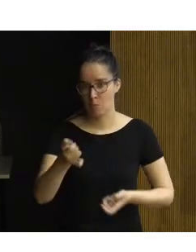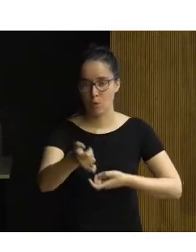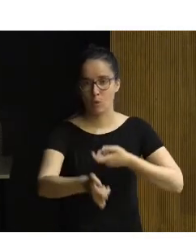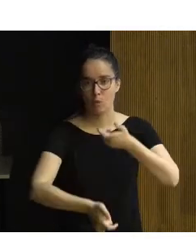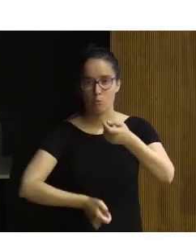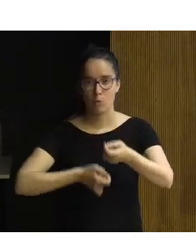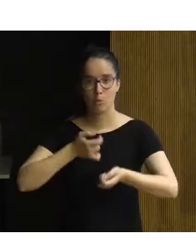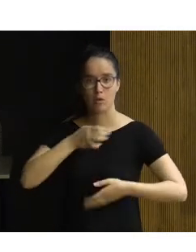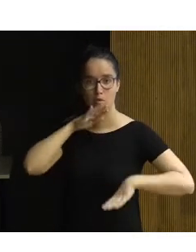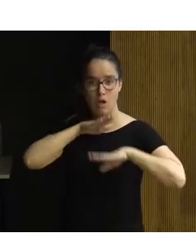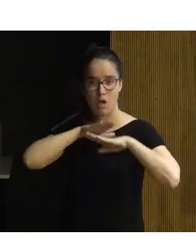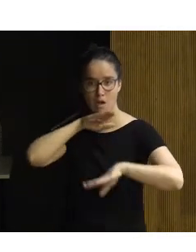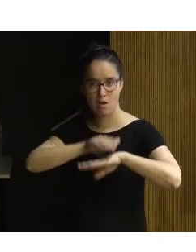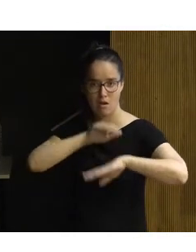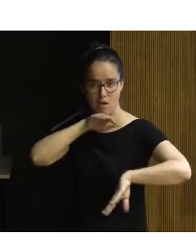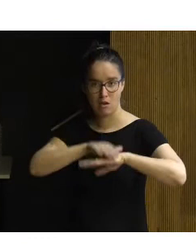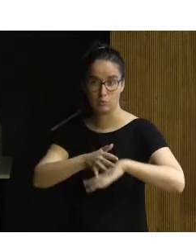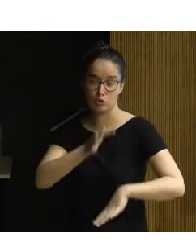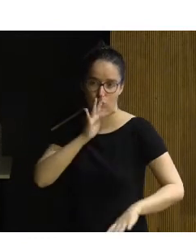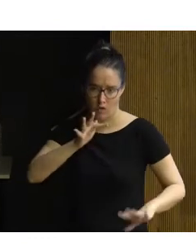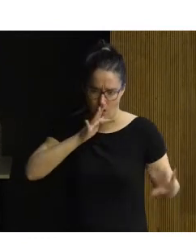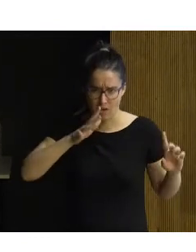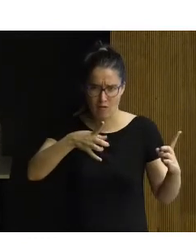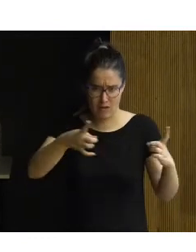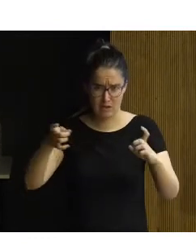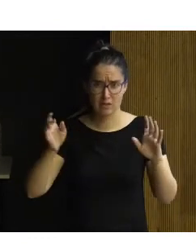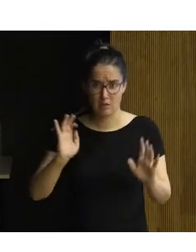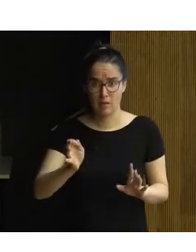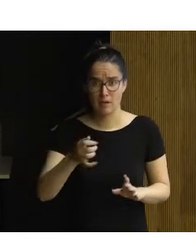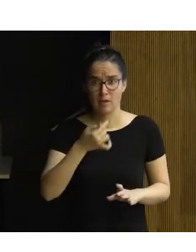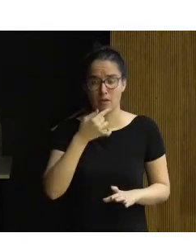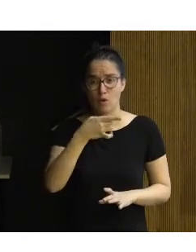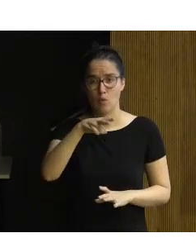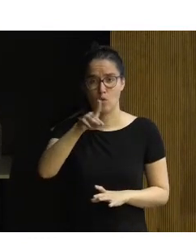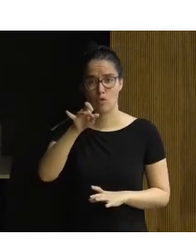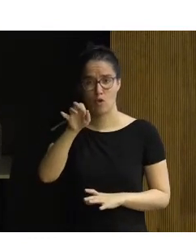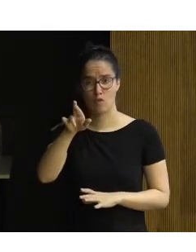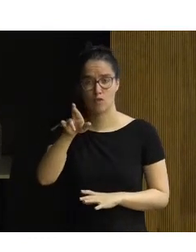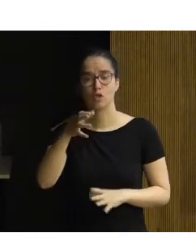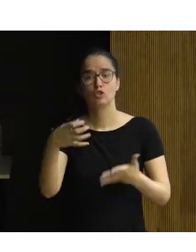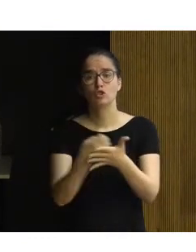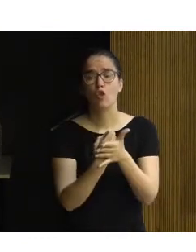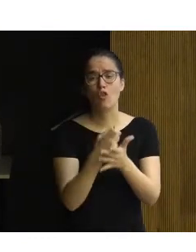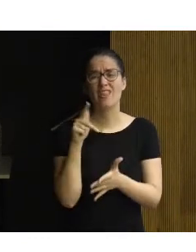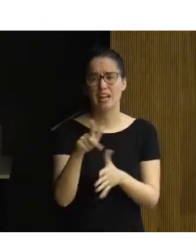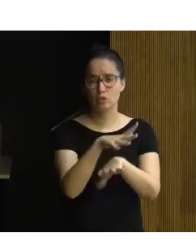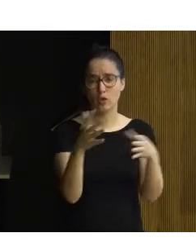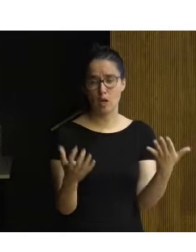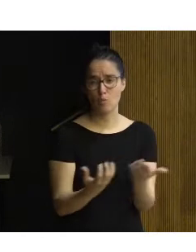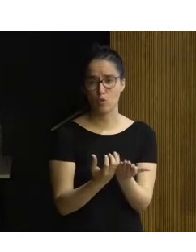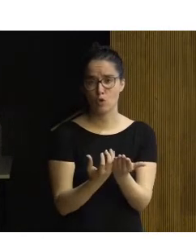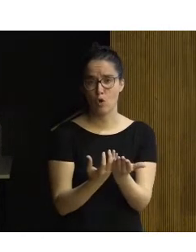se ha ido cumpliendo, aunque quede mucho por hacer. Decía Rudolf Giering que todo derecho en el mundo tuvo que ser